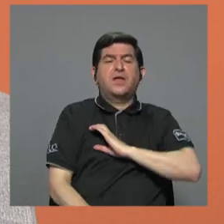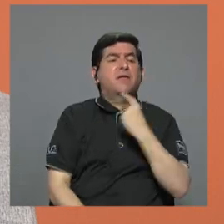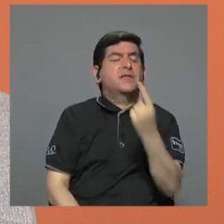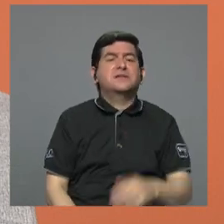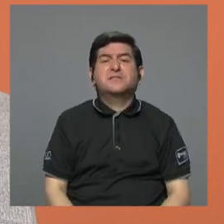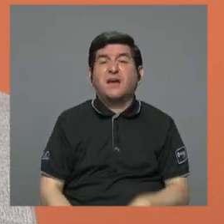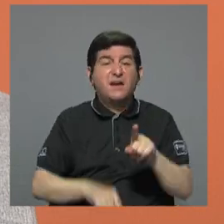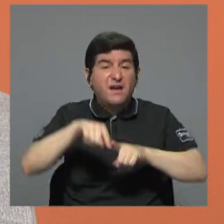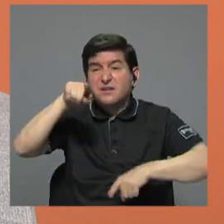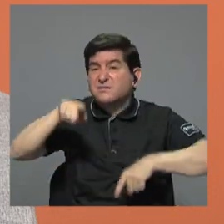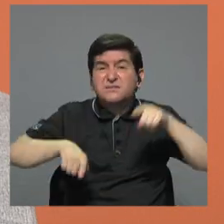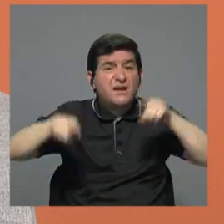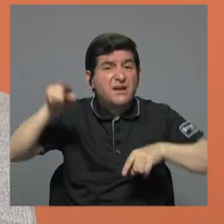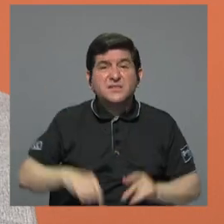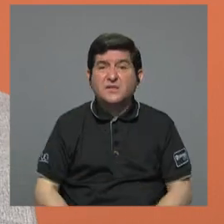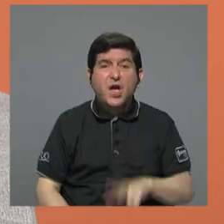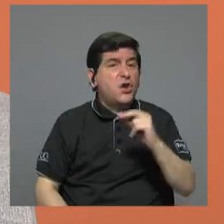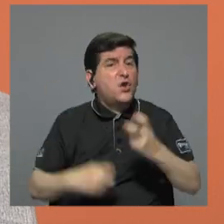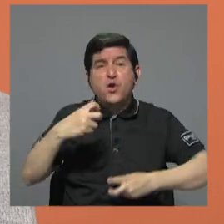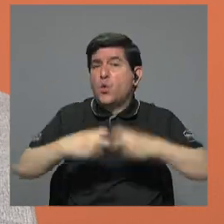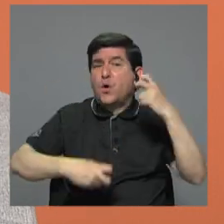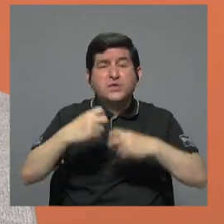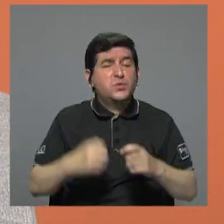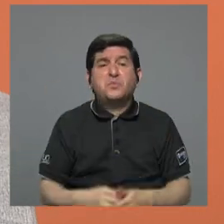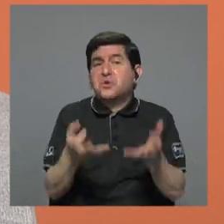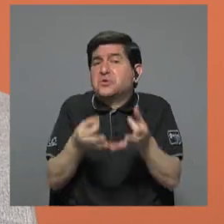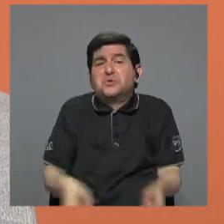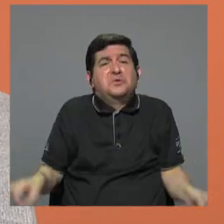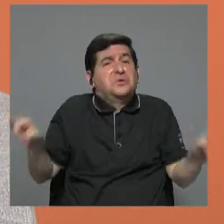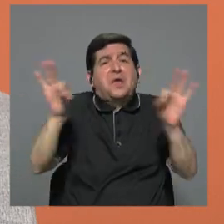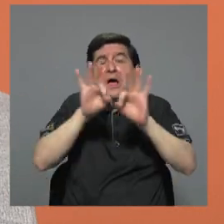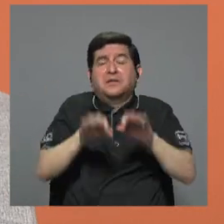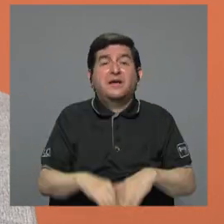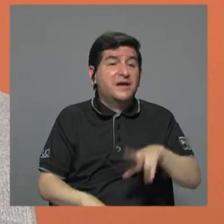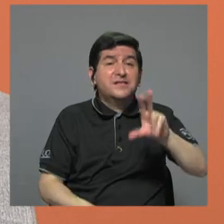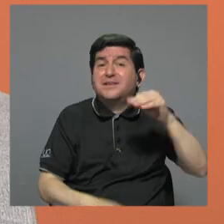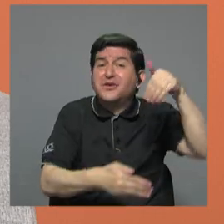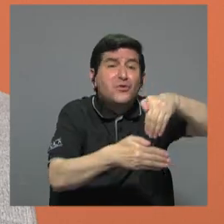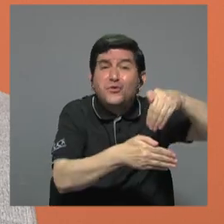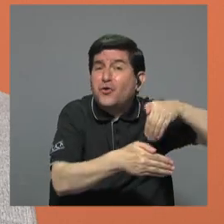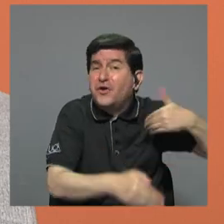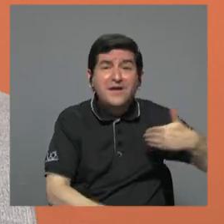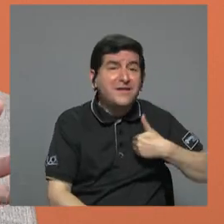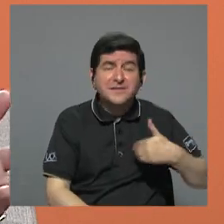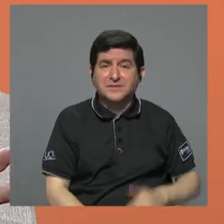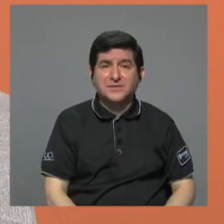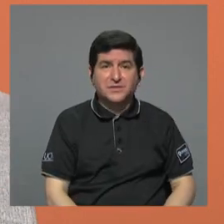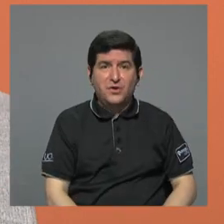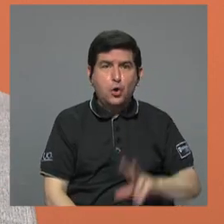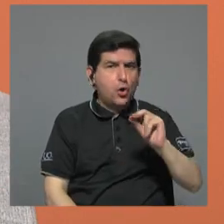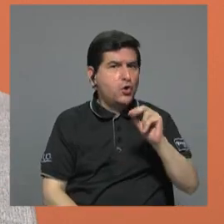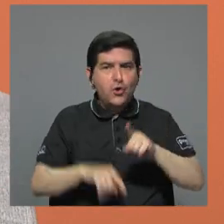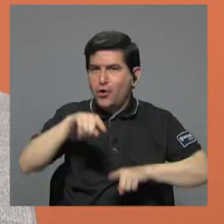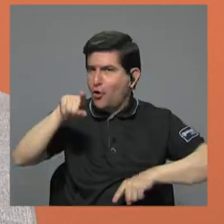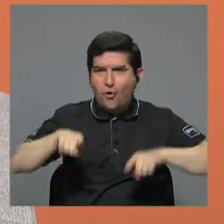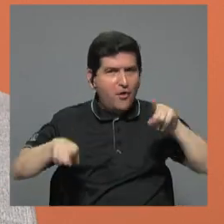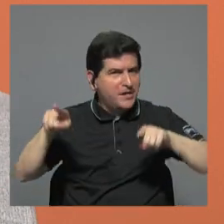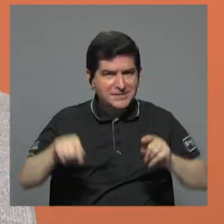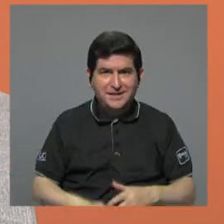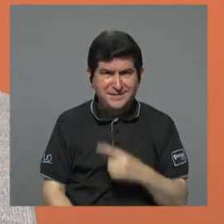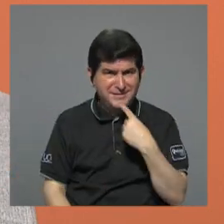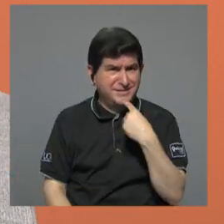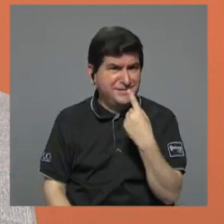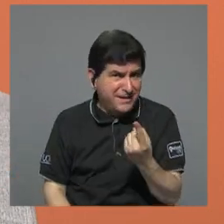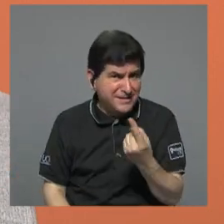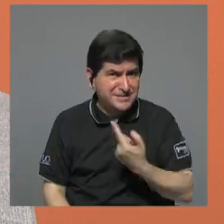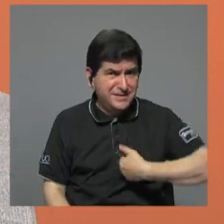que estadísticamente esto no es una problemática relevante, entonces ella decía, no somos una estadística importante, lo que